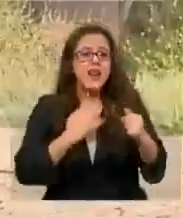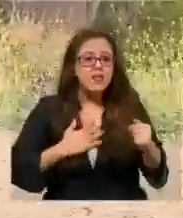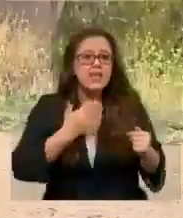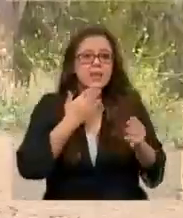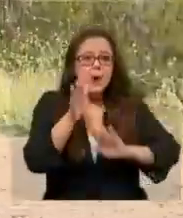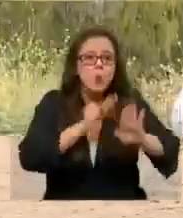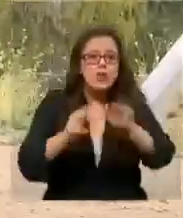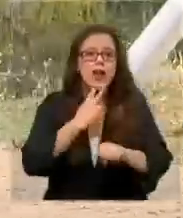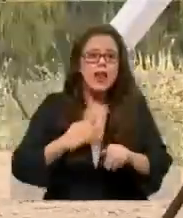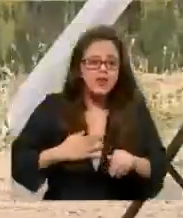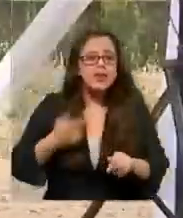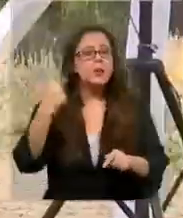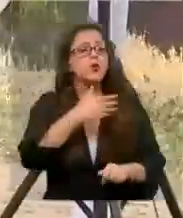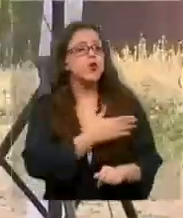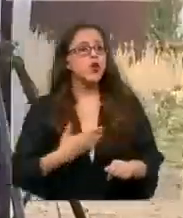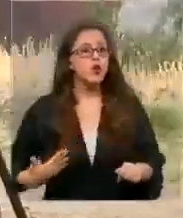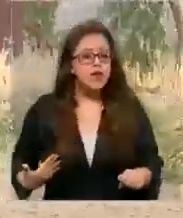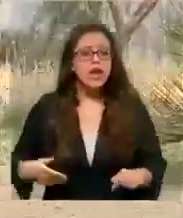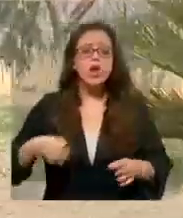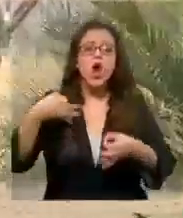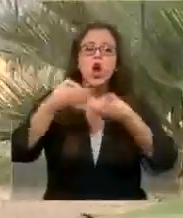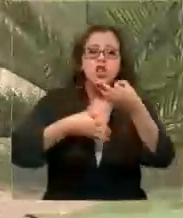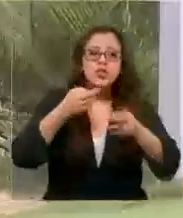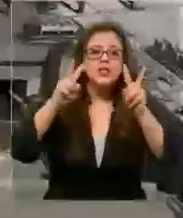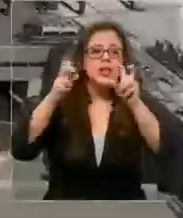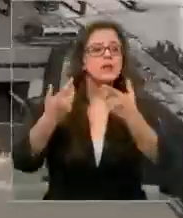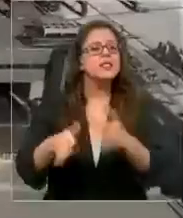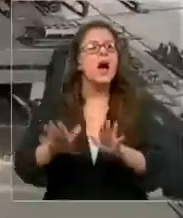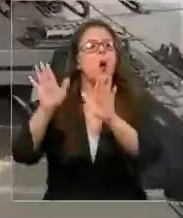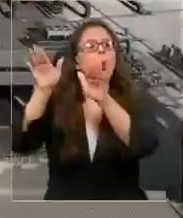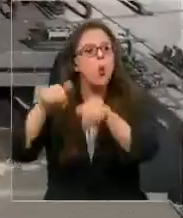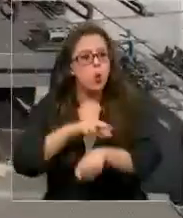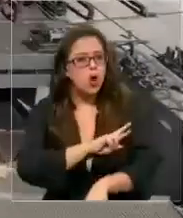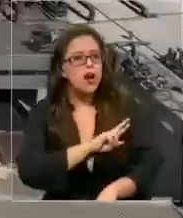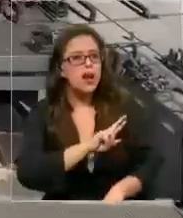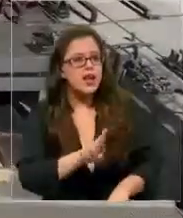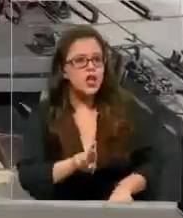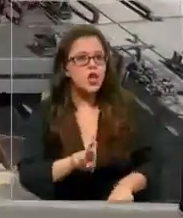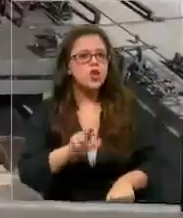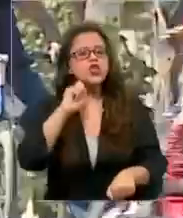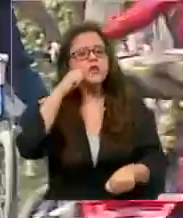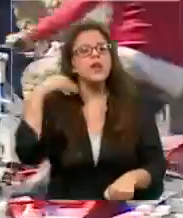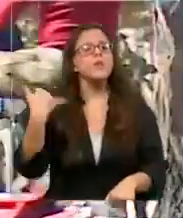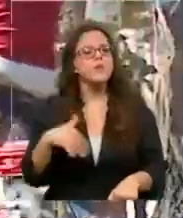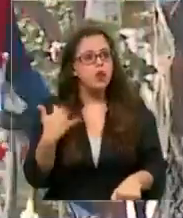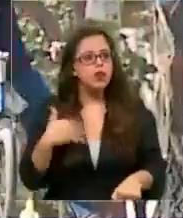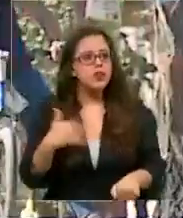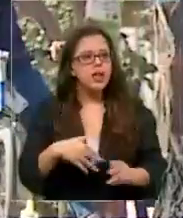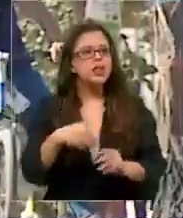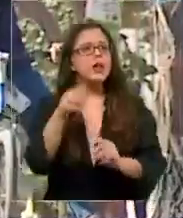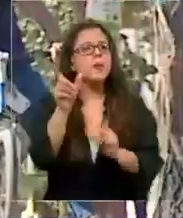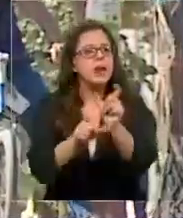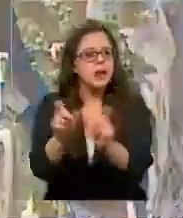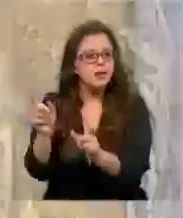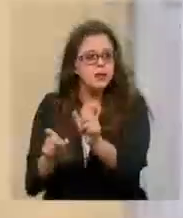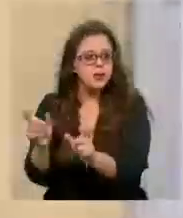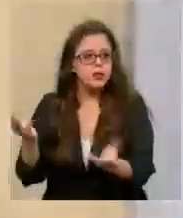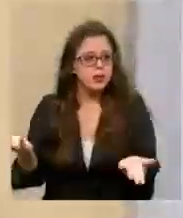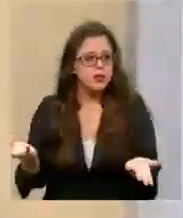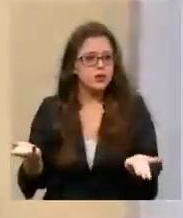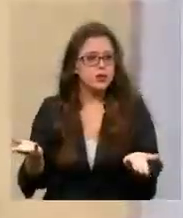vida. El gobierno por su parte argumenta que los cultos religiosos son importantes para una parte significativa de la ciudadanía.